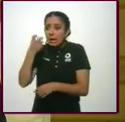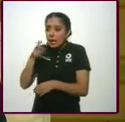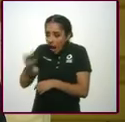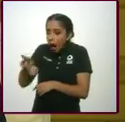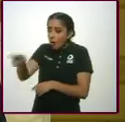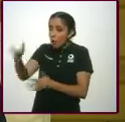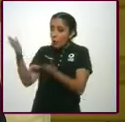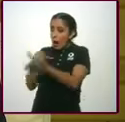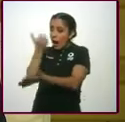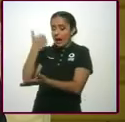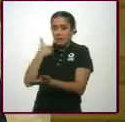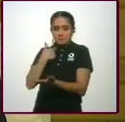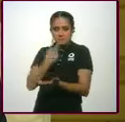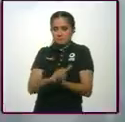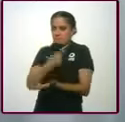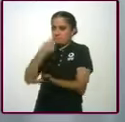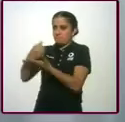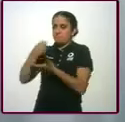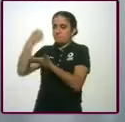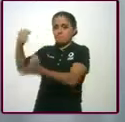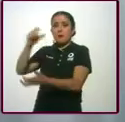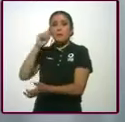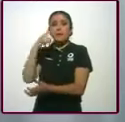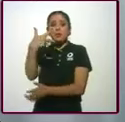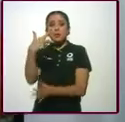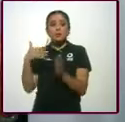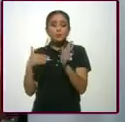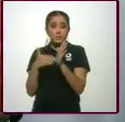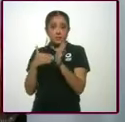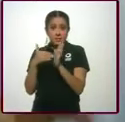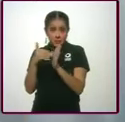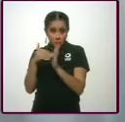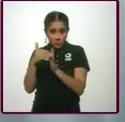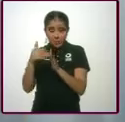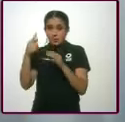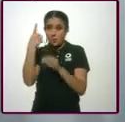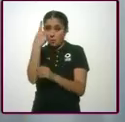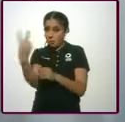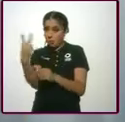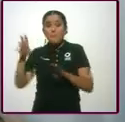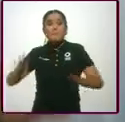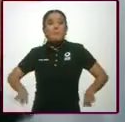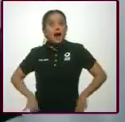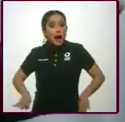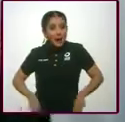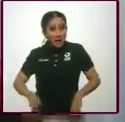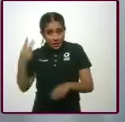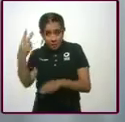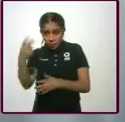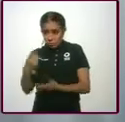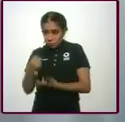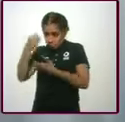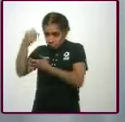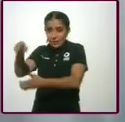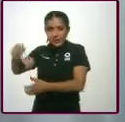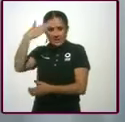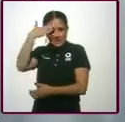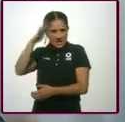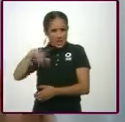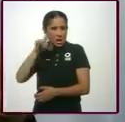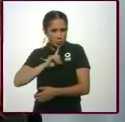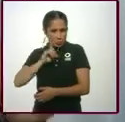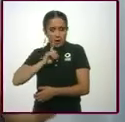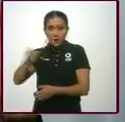A uno le entregué 28 millones a una pareja. Wow. Esa señora nos contó